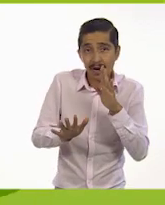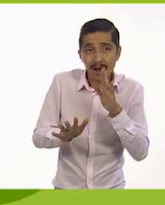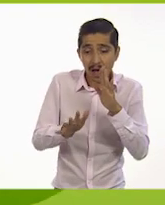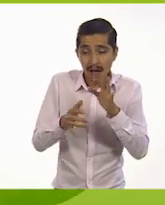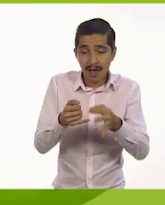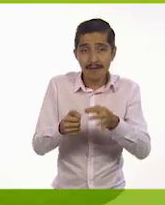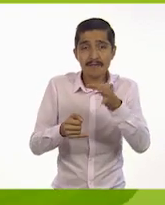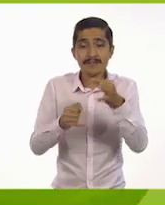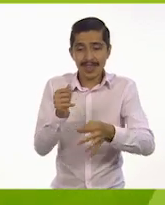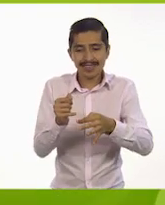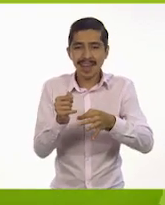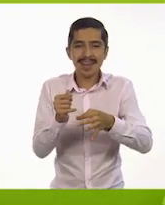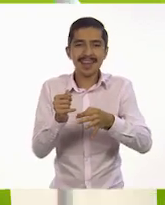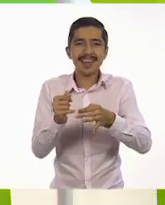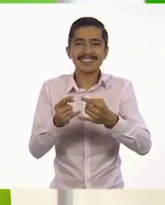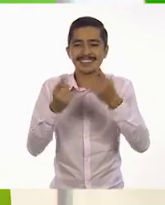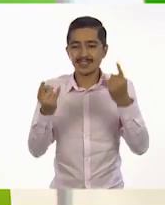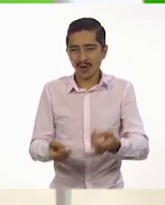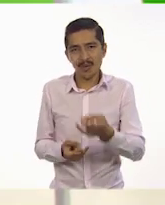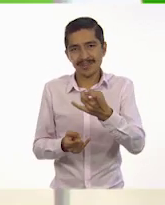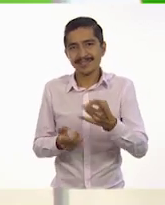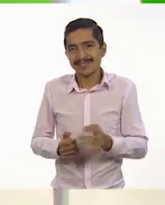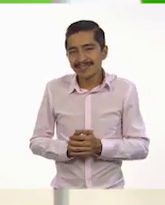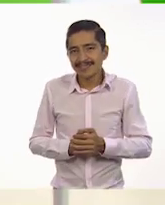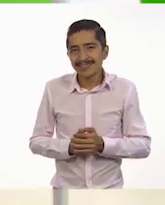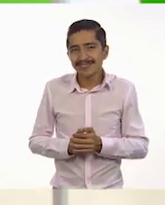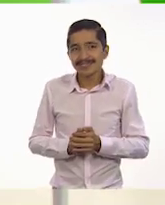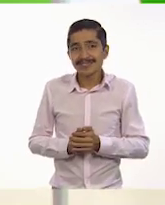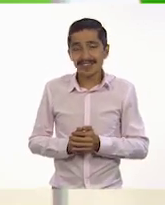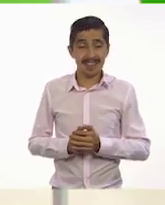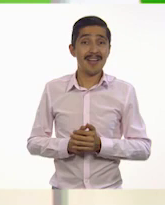el final de nuestra historia. Uy.